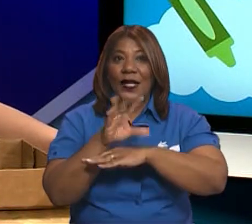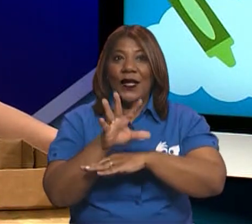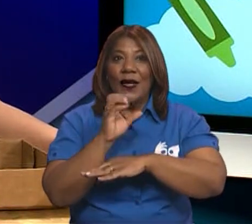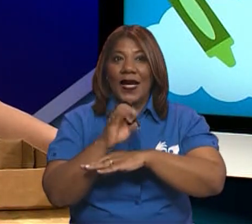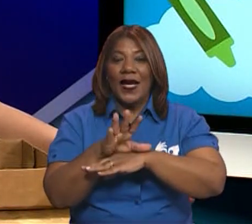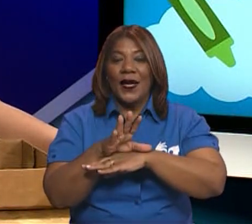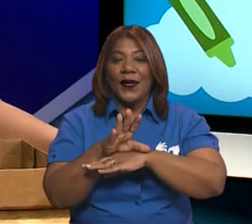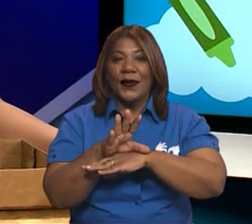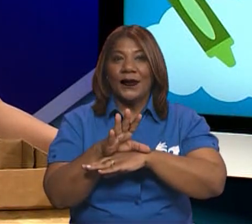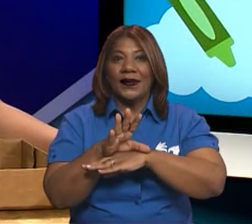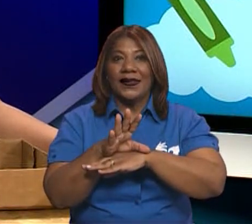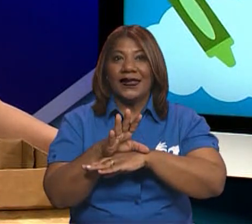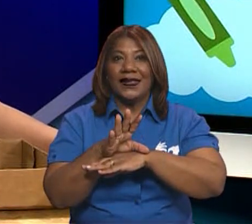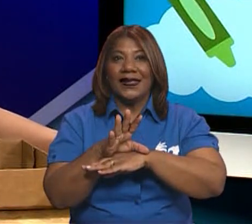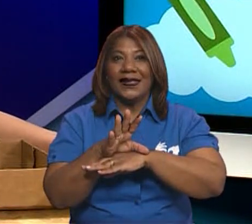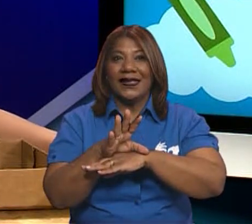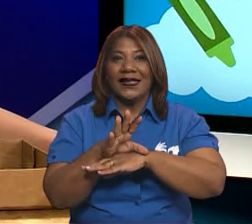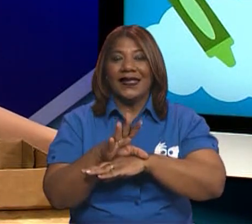razonables